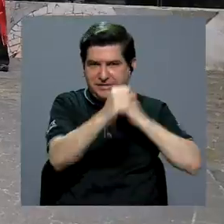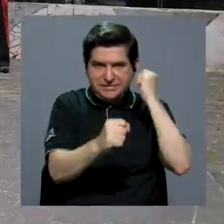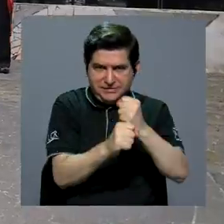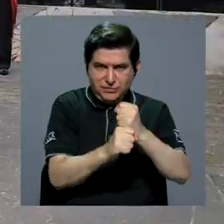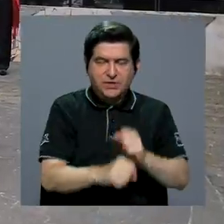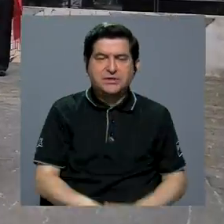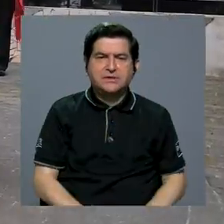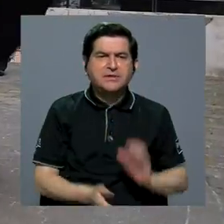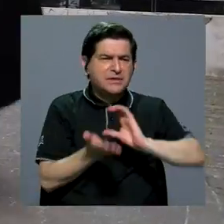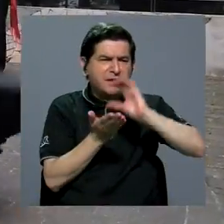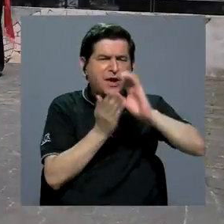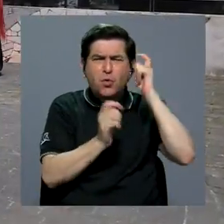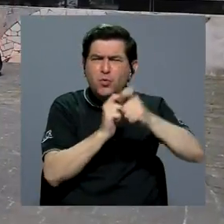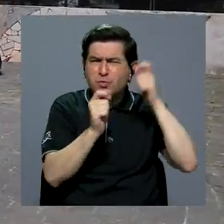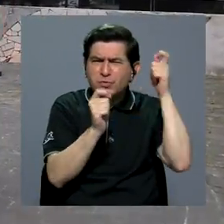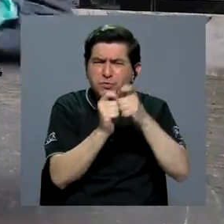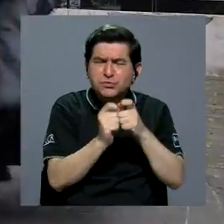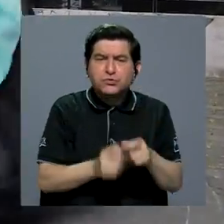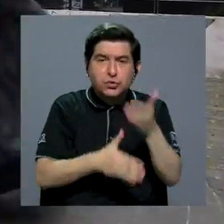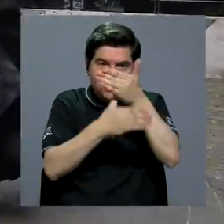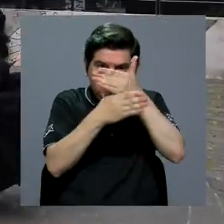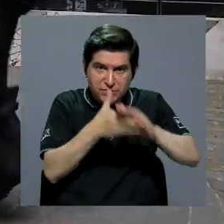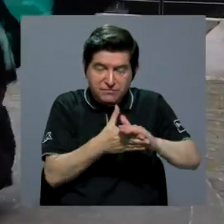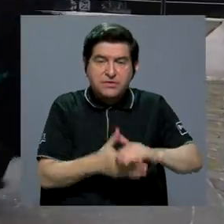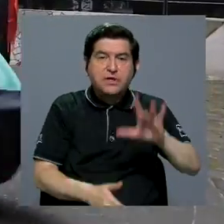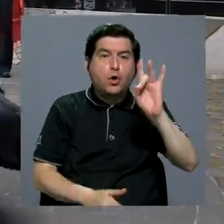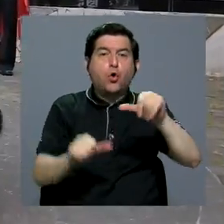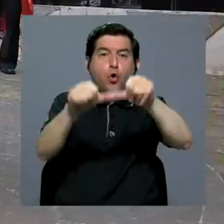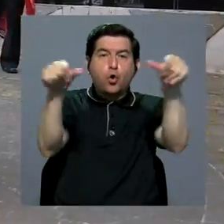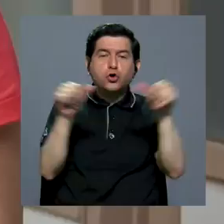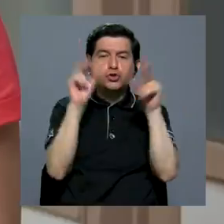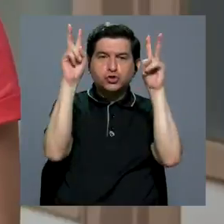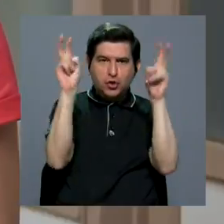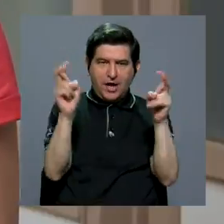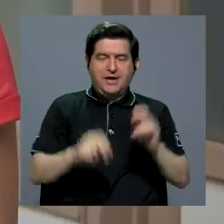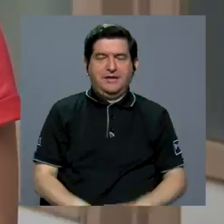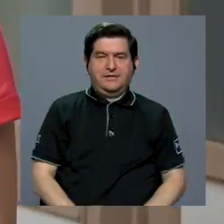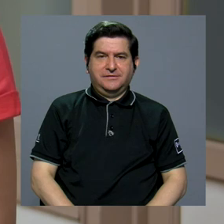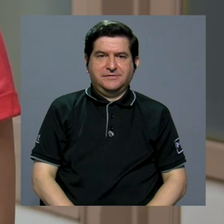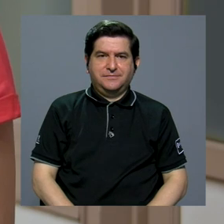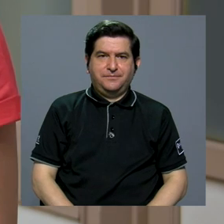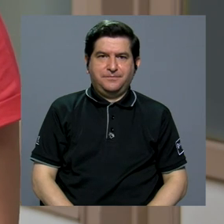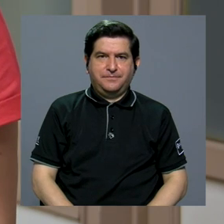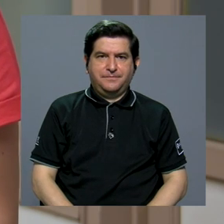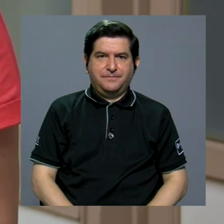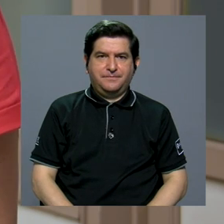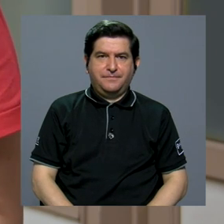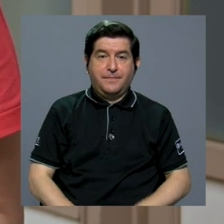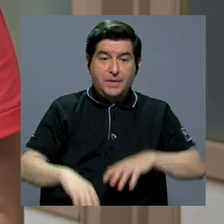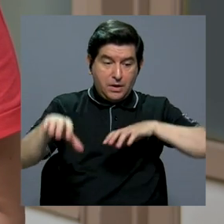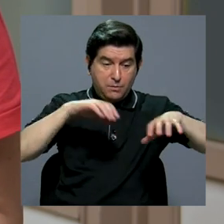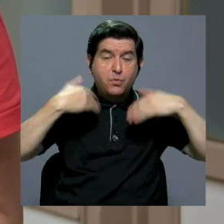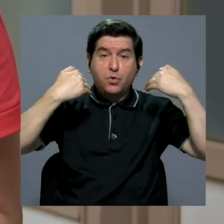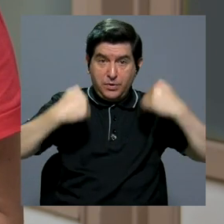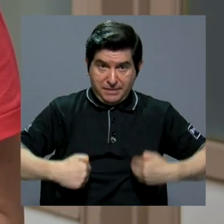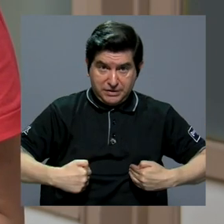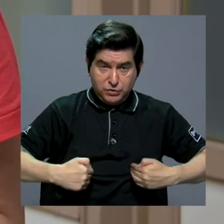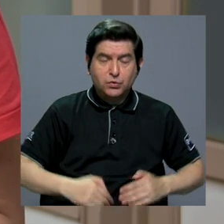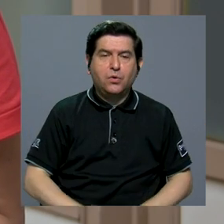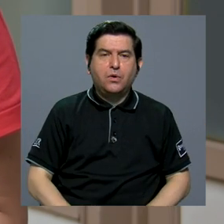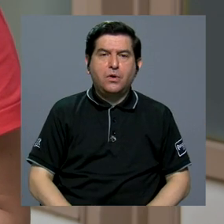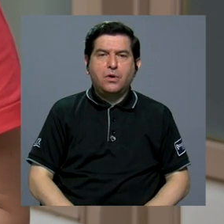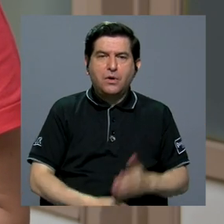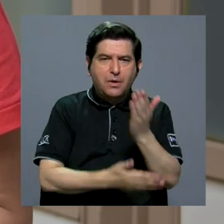50 años. Estos cursos específicos están divididos en ocho áreas temáticas, a saber, que son movimiento